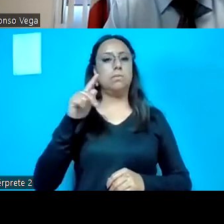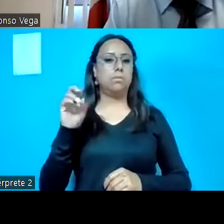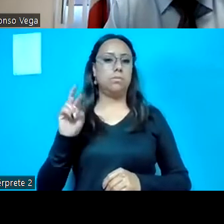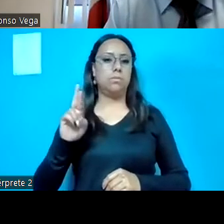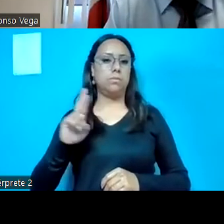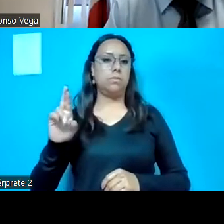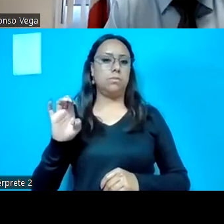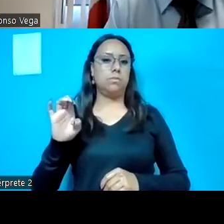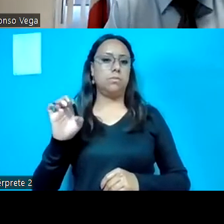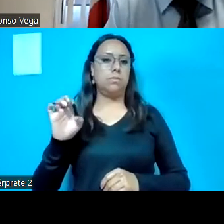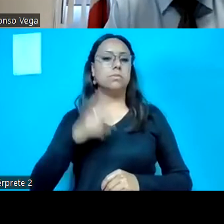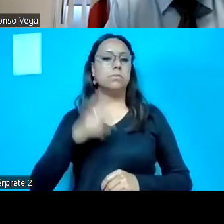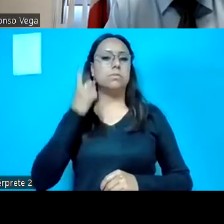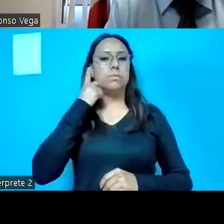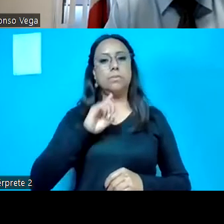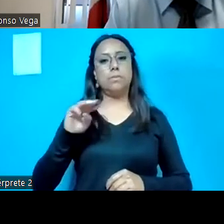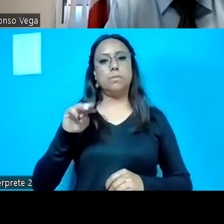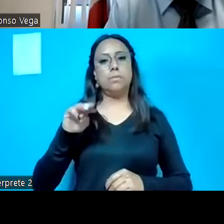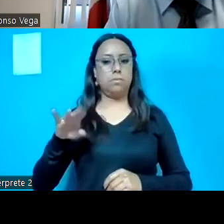Diputada Mónica Fernández César.